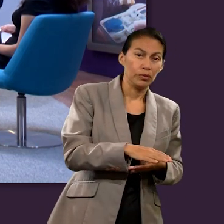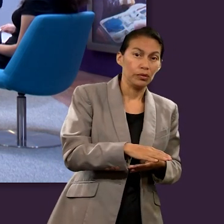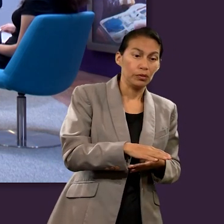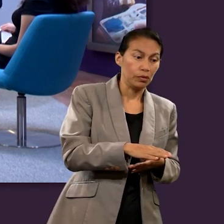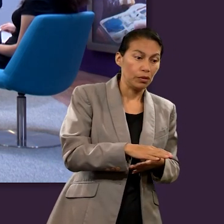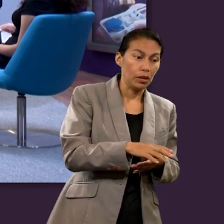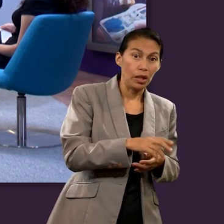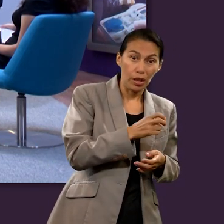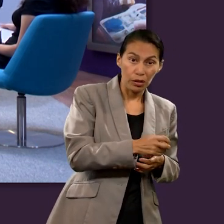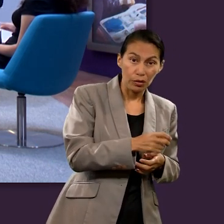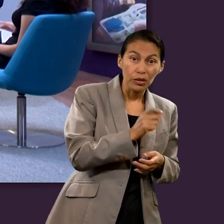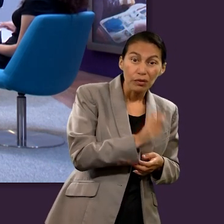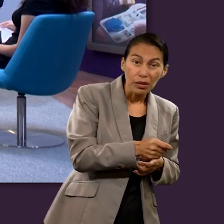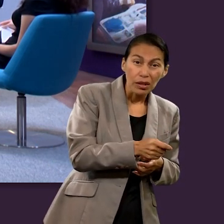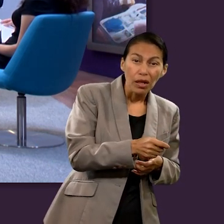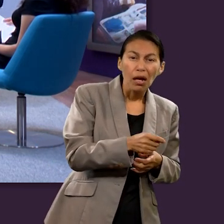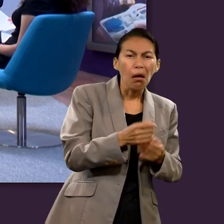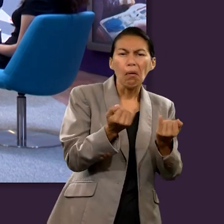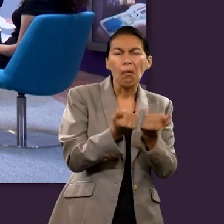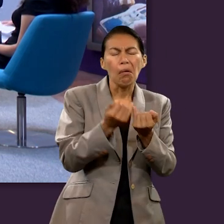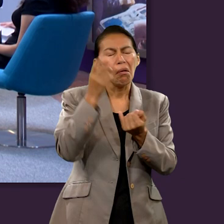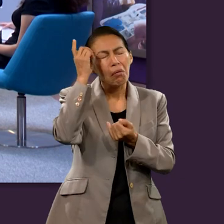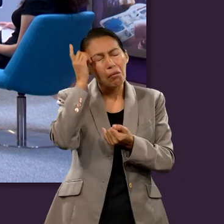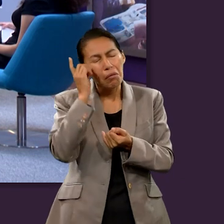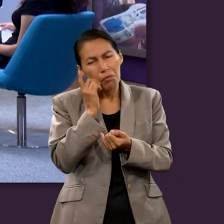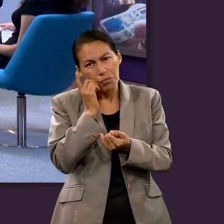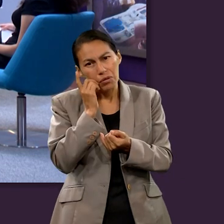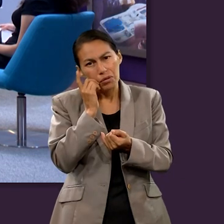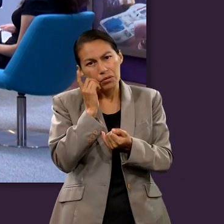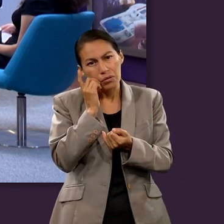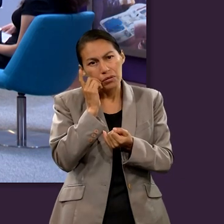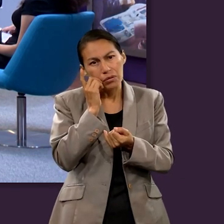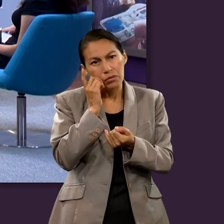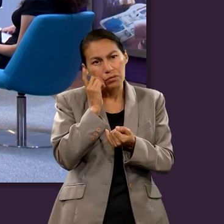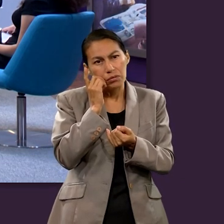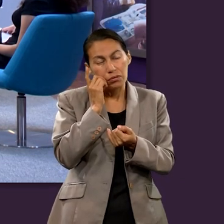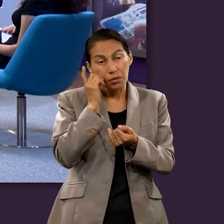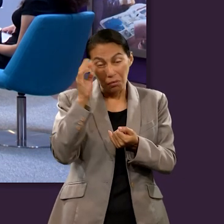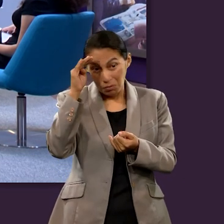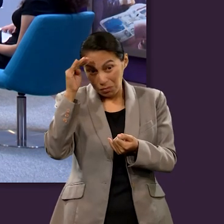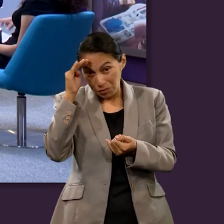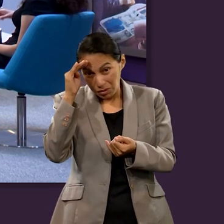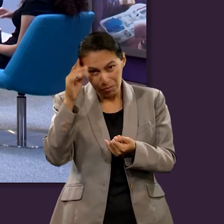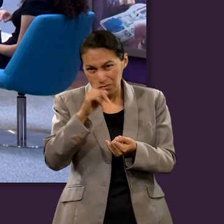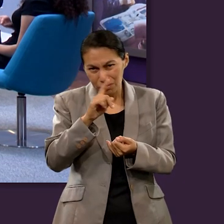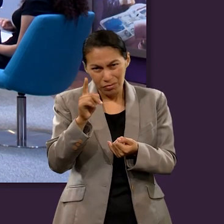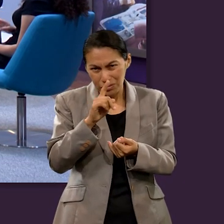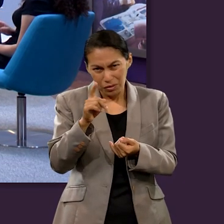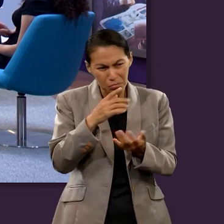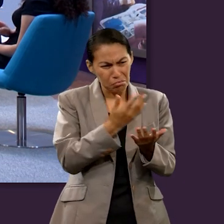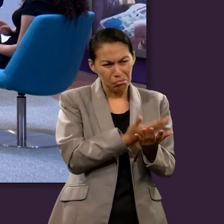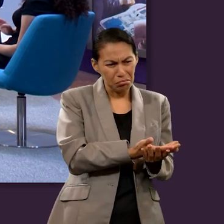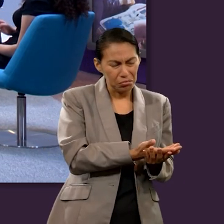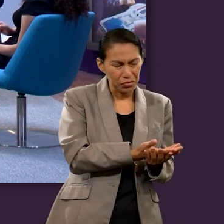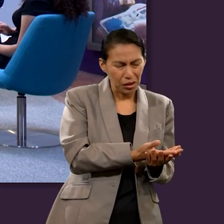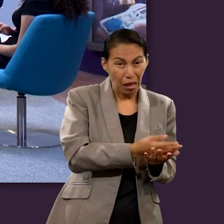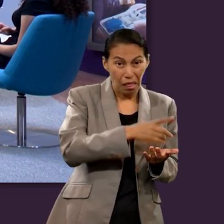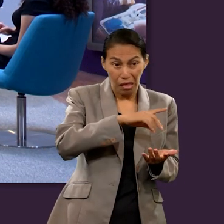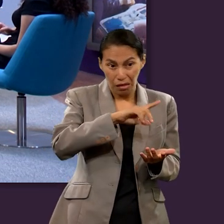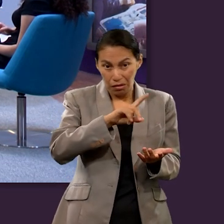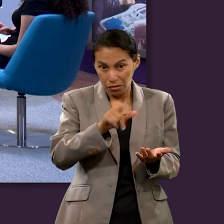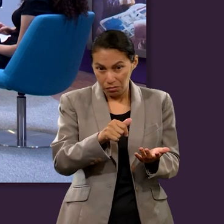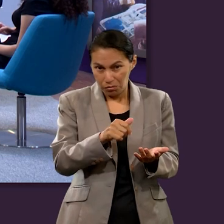humano duerme. En otras palabras, queda fuera de la conciencia. Por lo tanto, el siguiente pensamiento